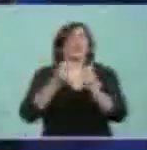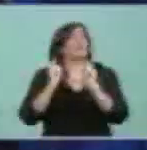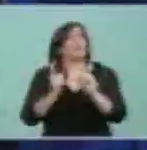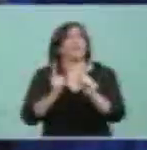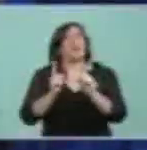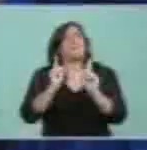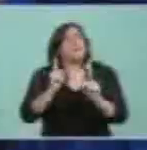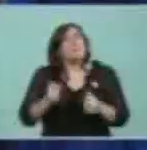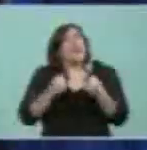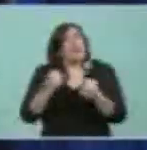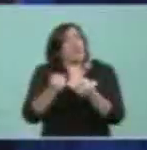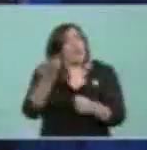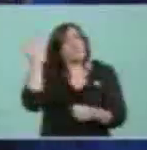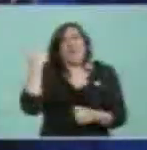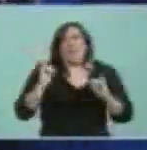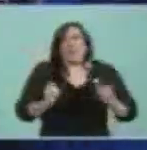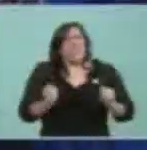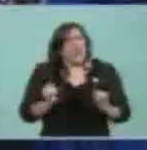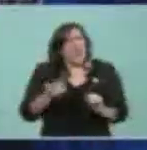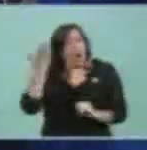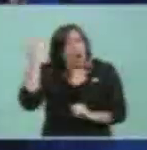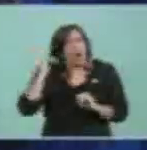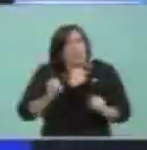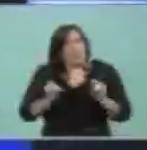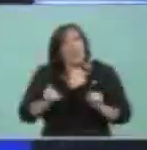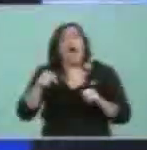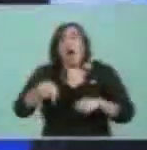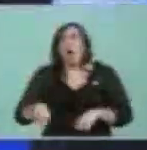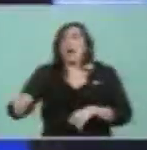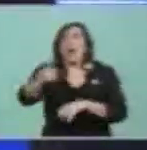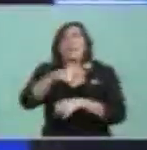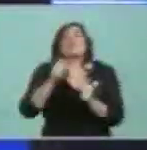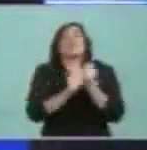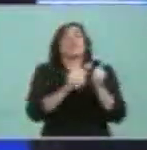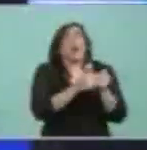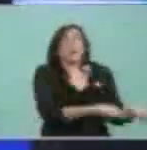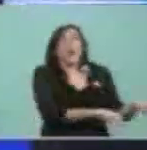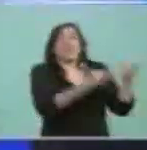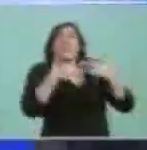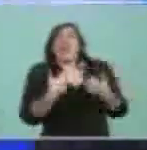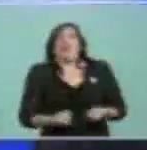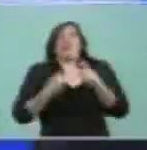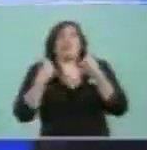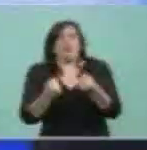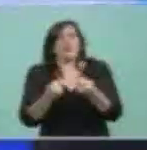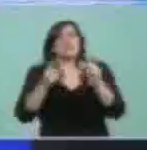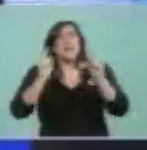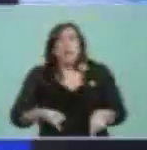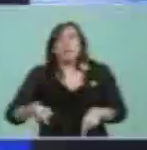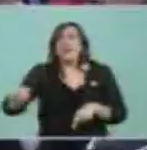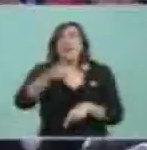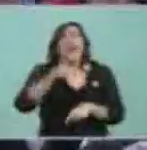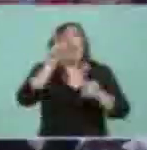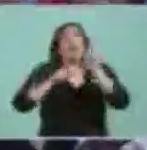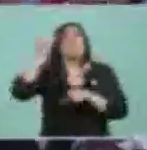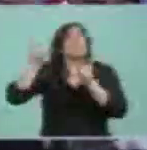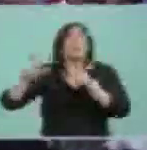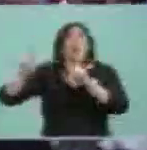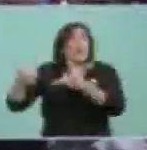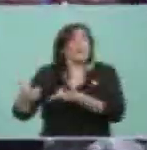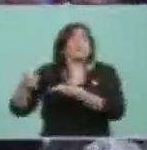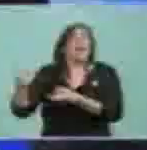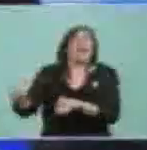tuvimos desde jóvenes, con la fuerza que nos da la historia, con la fuerza que nos dan los que ya no están